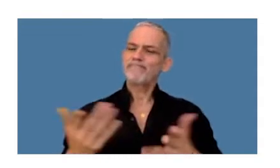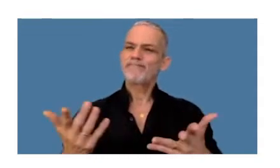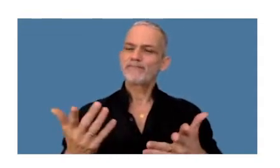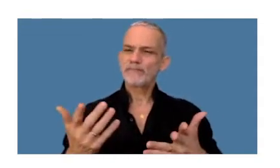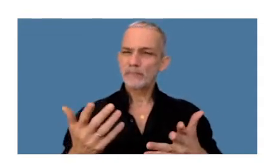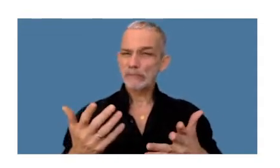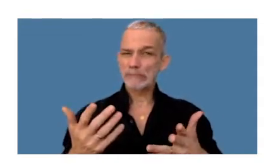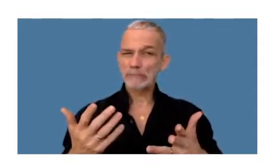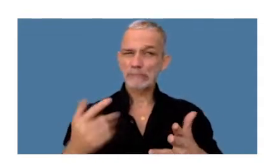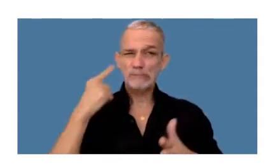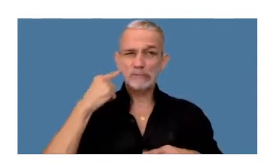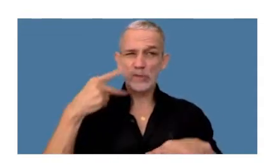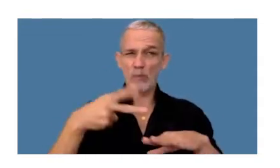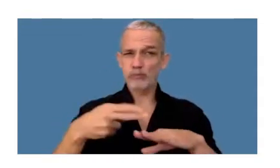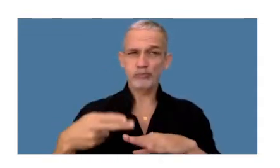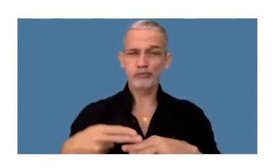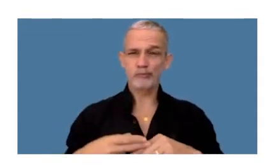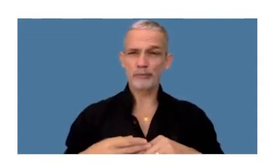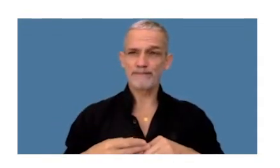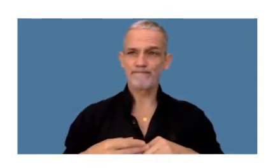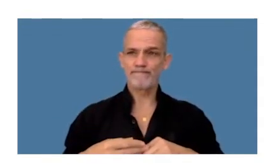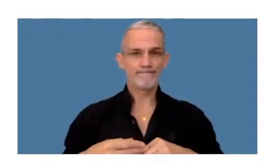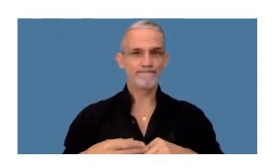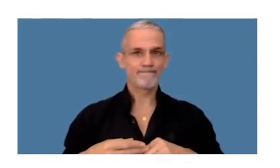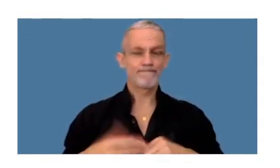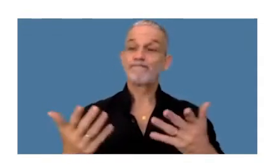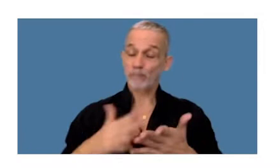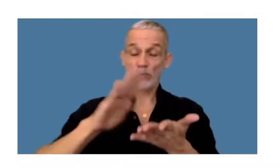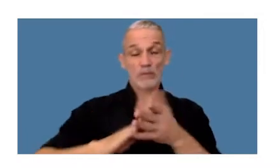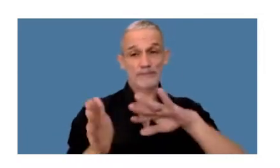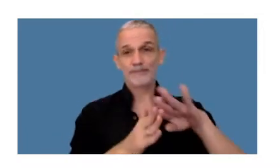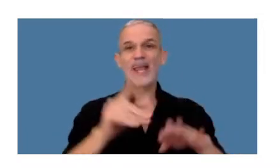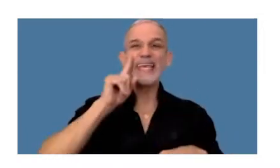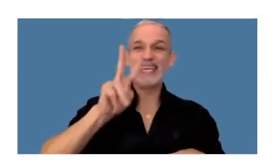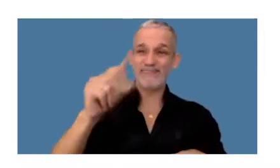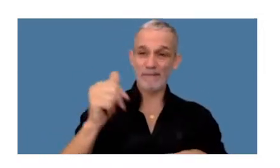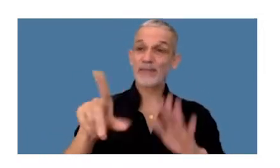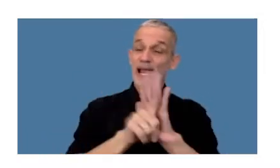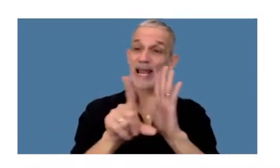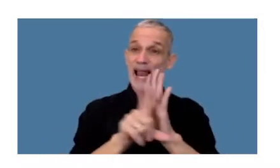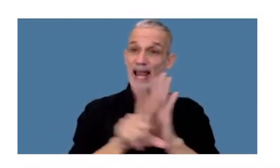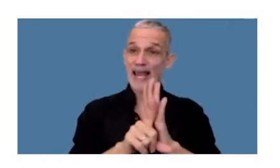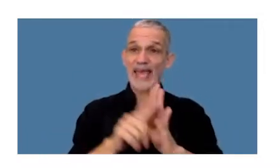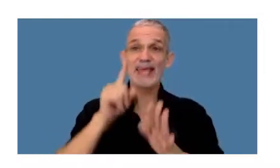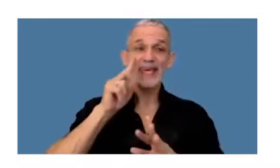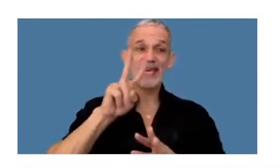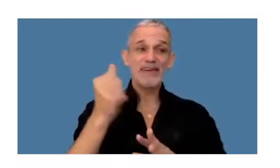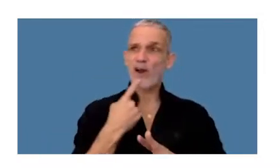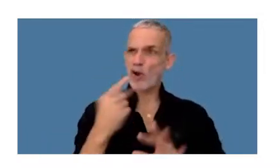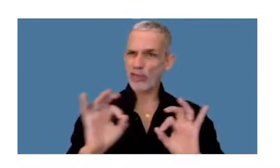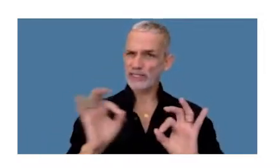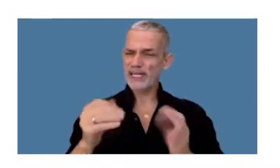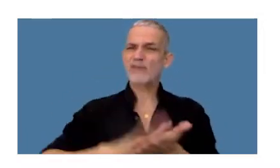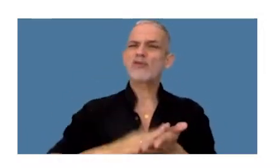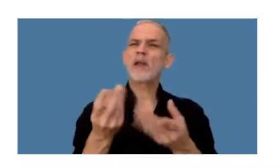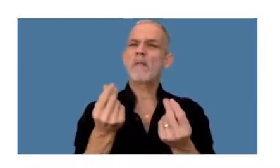lo que se refiere al IVA la ley de IVA no menciona a las